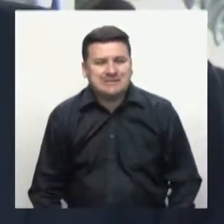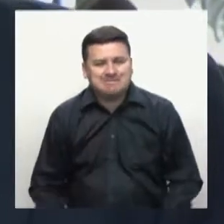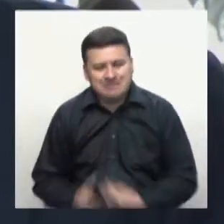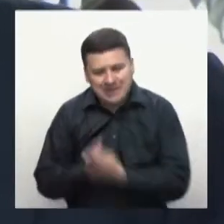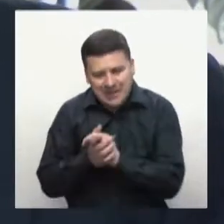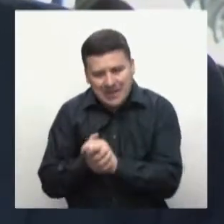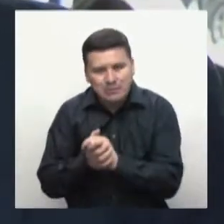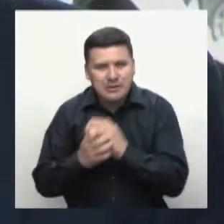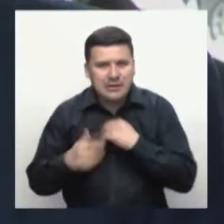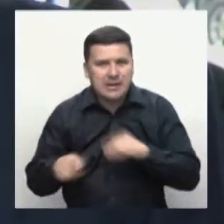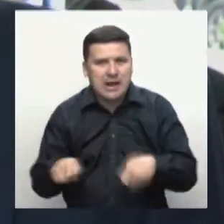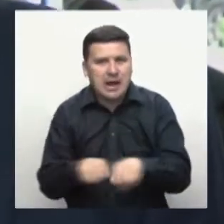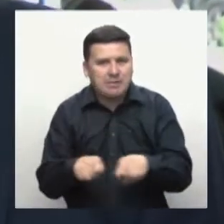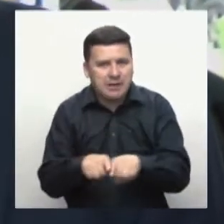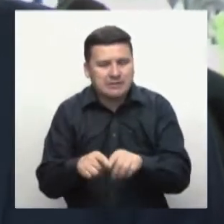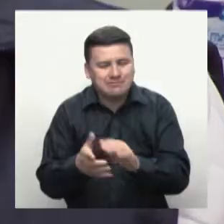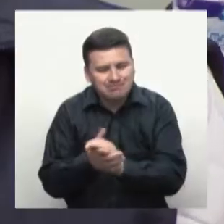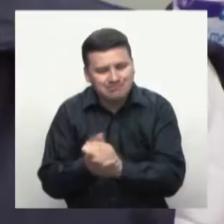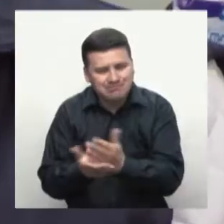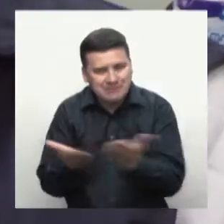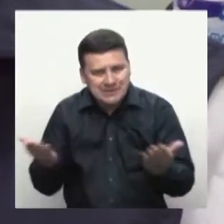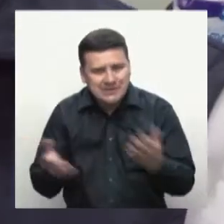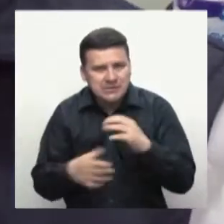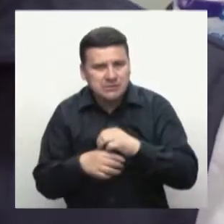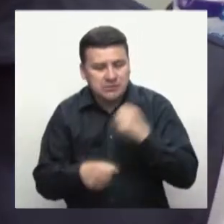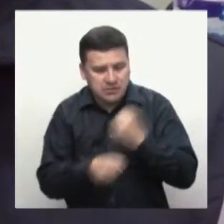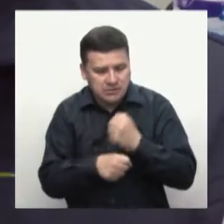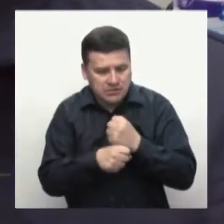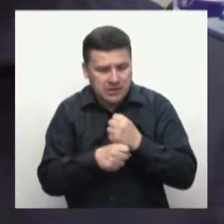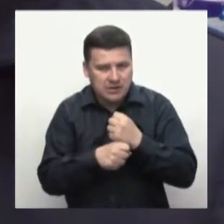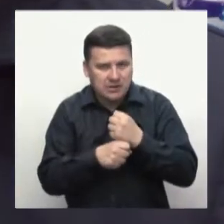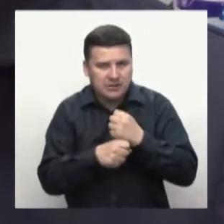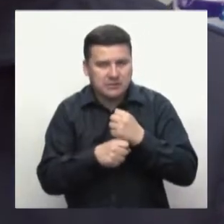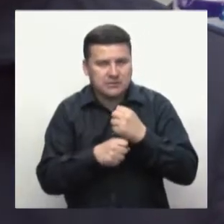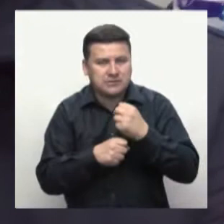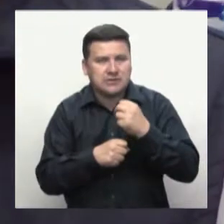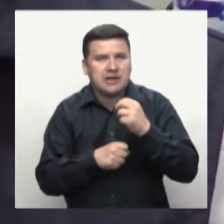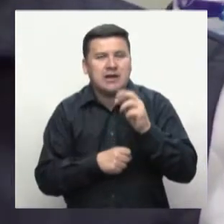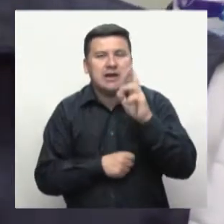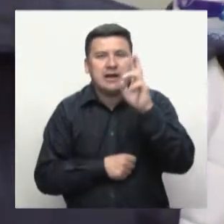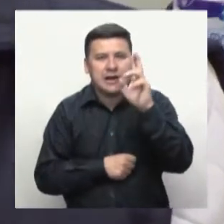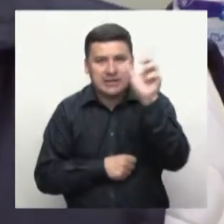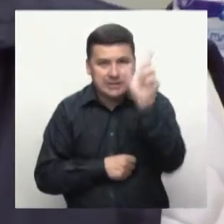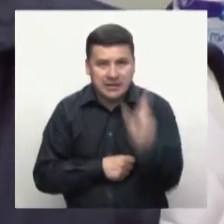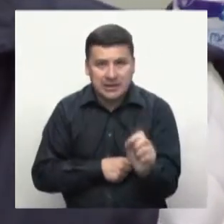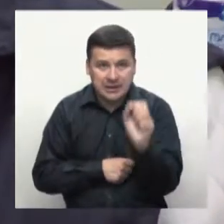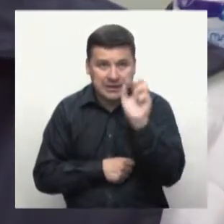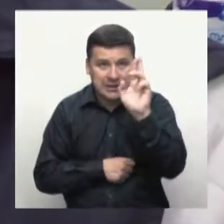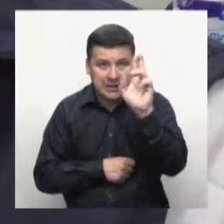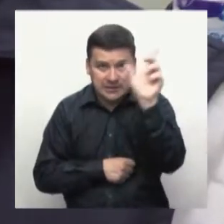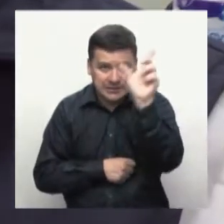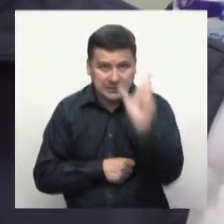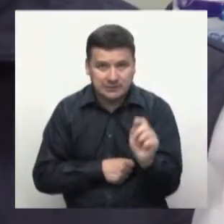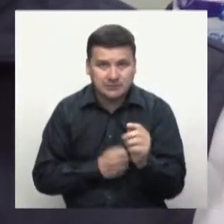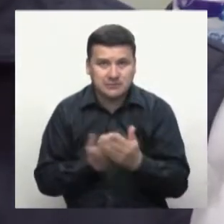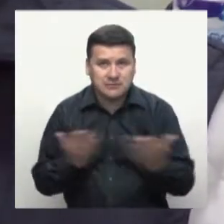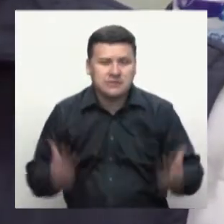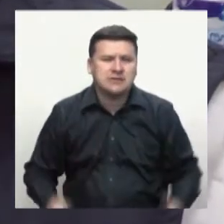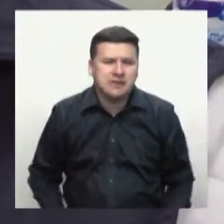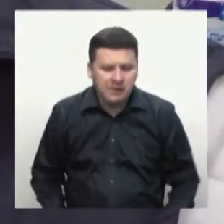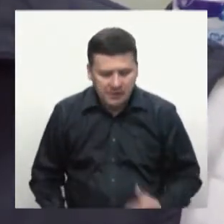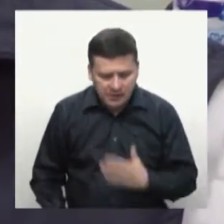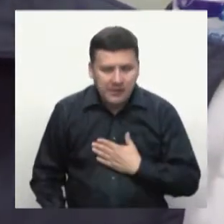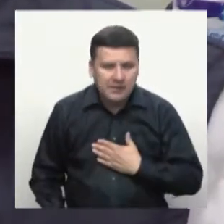familia tenemos que estar en comunión. Desde la regional Quindío con todos nuestros aprendices, instructores, personal administrativo, quisimos